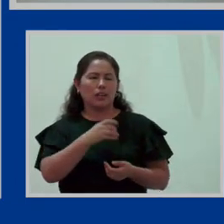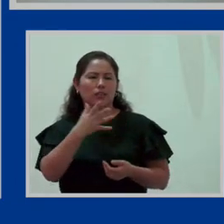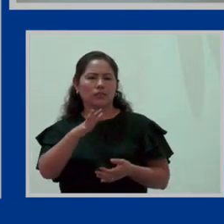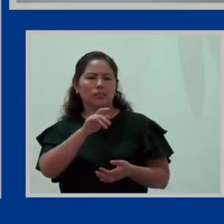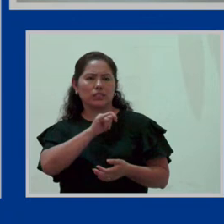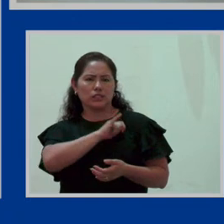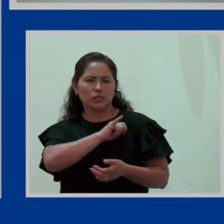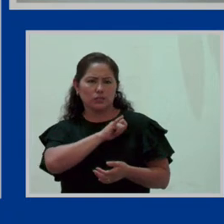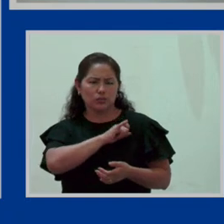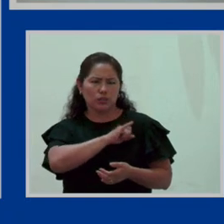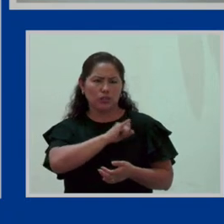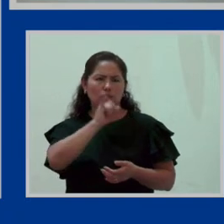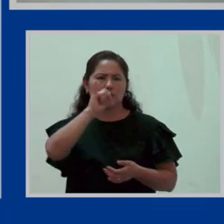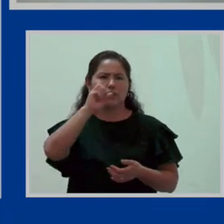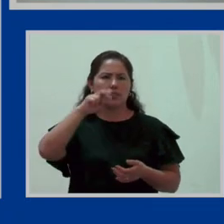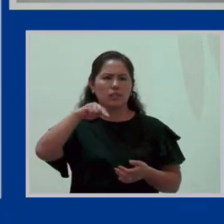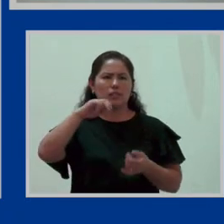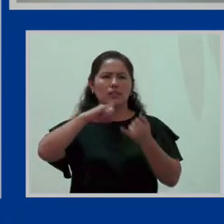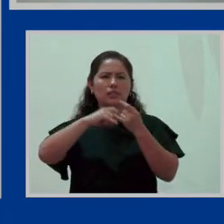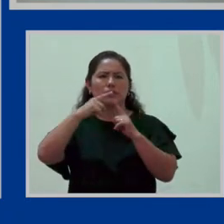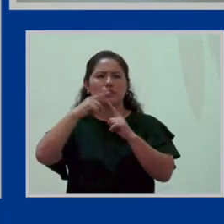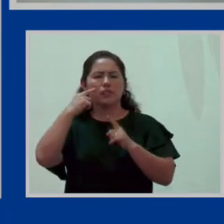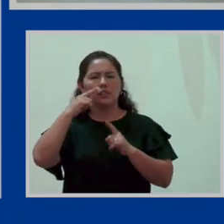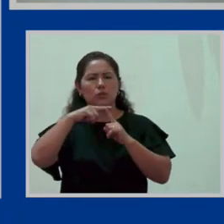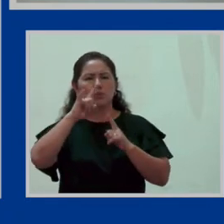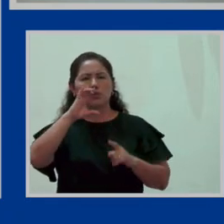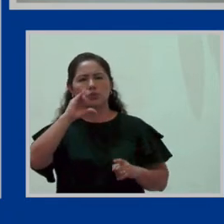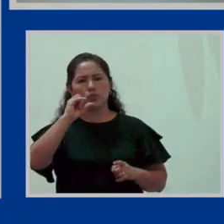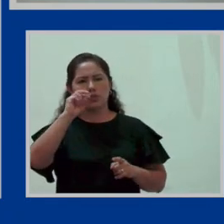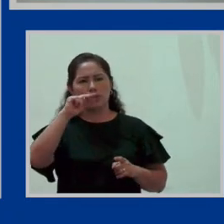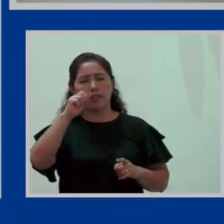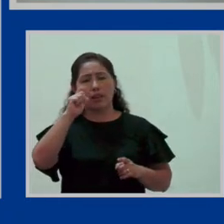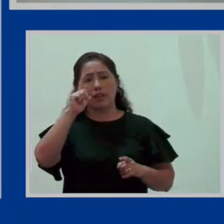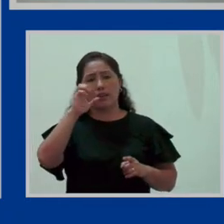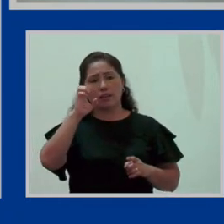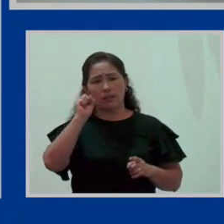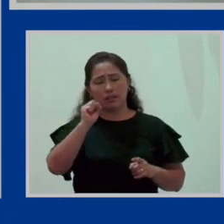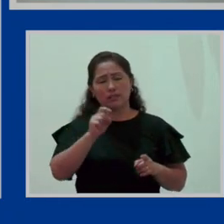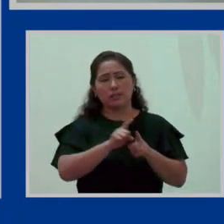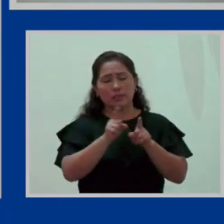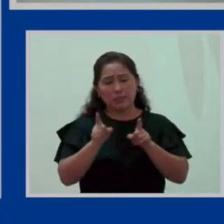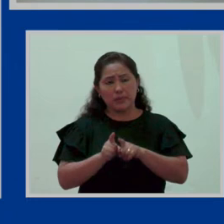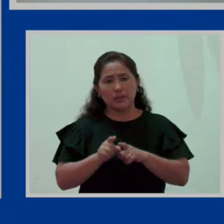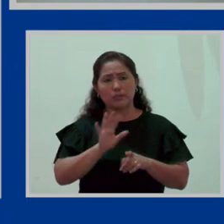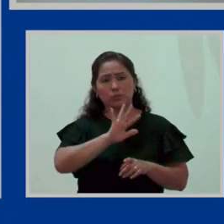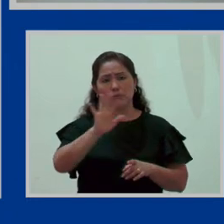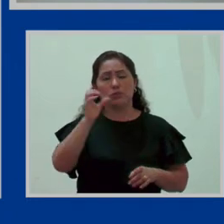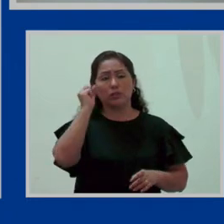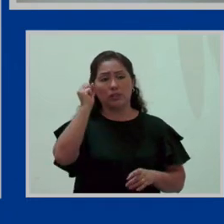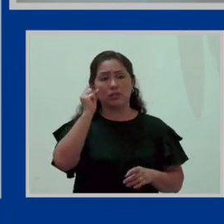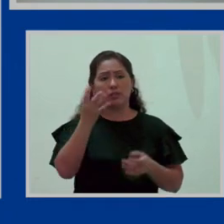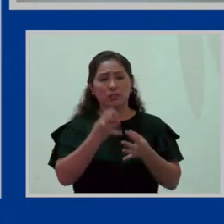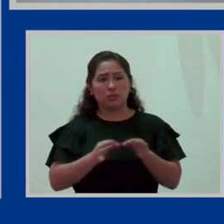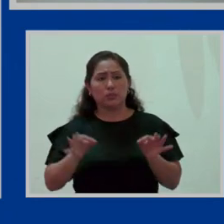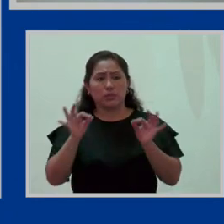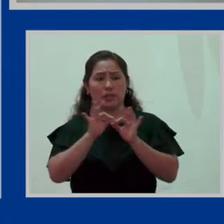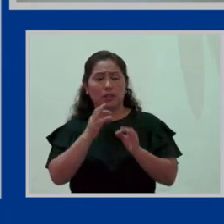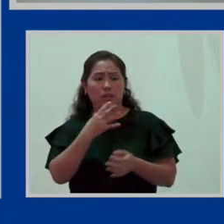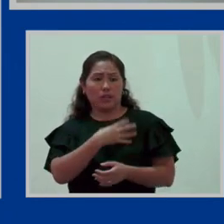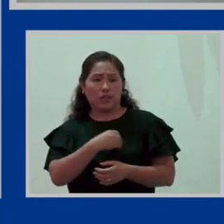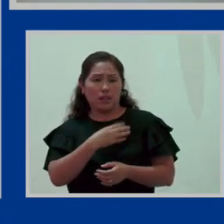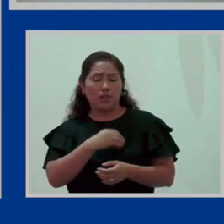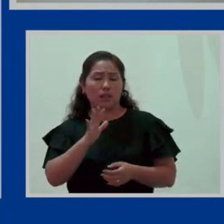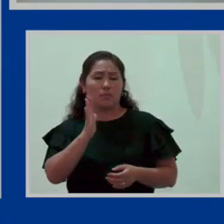Hay una ponencia específica sobre la implementación de lactarios en este seminario, entonces, ahí no voy a entrar, pero es muy importante. La lactancia